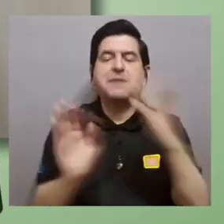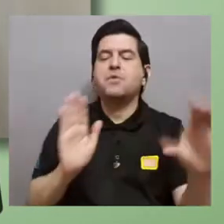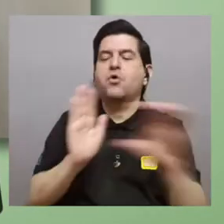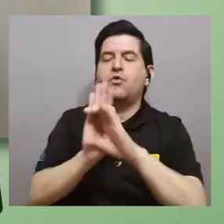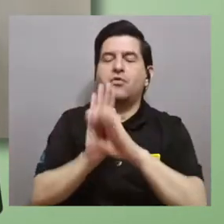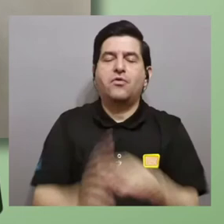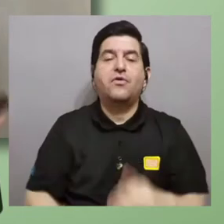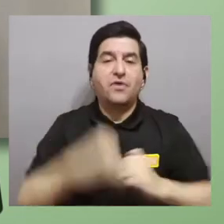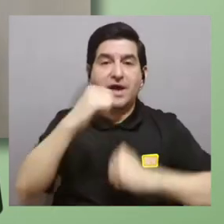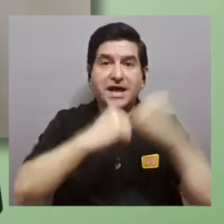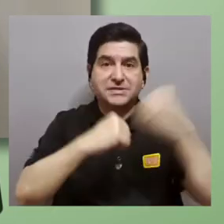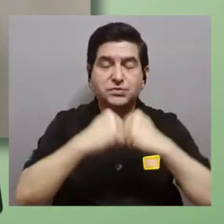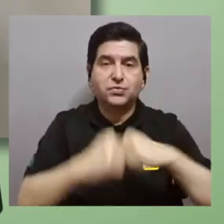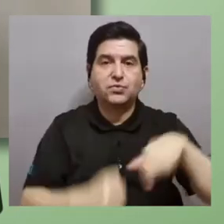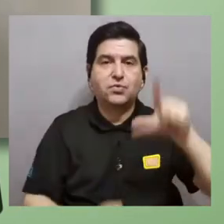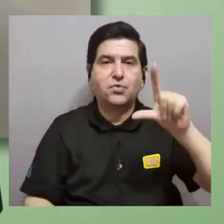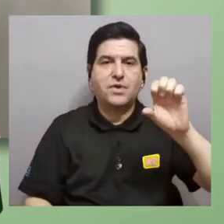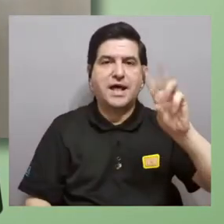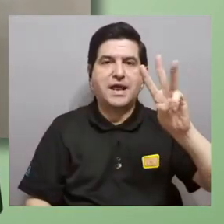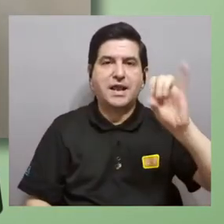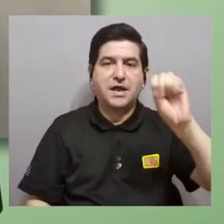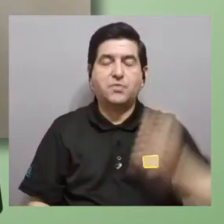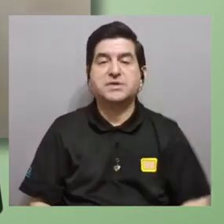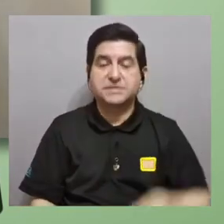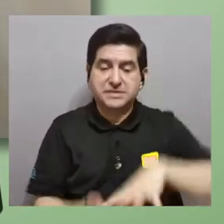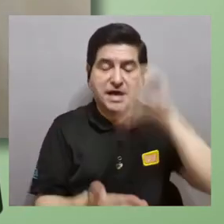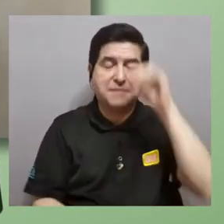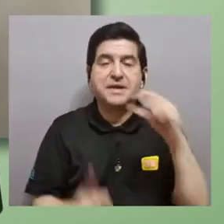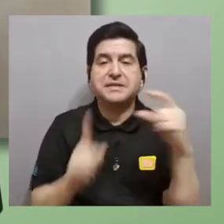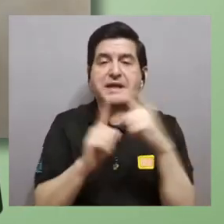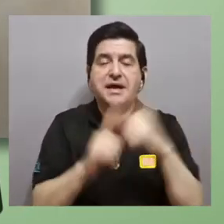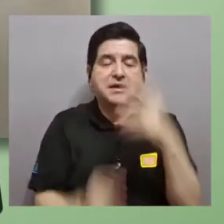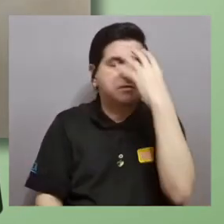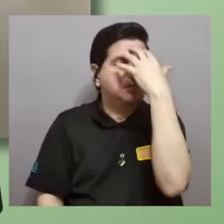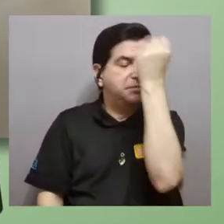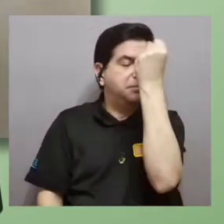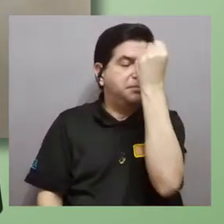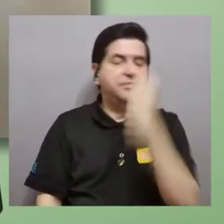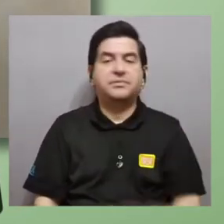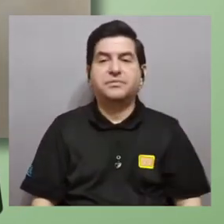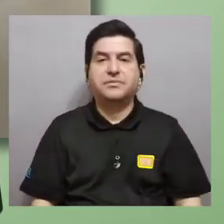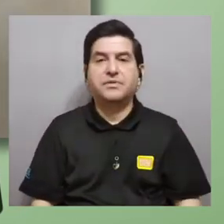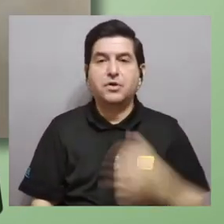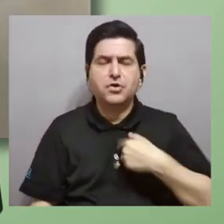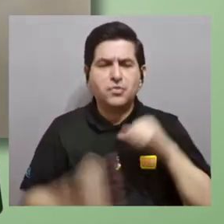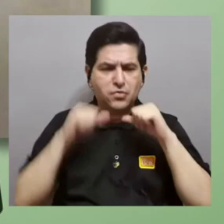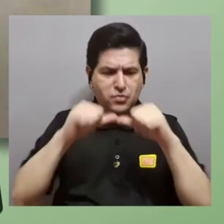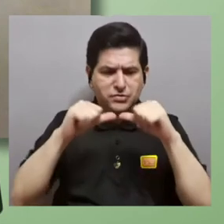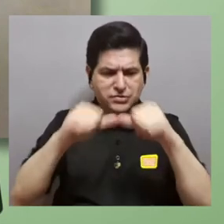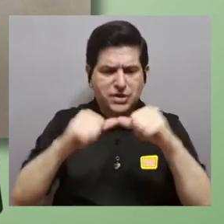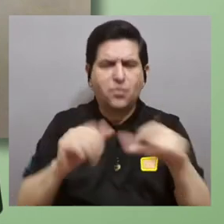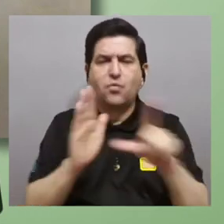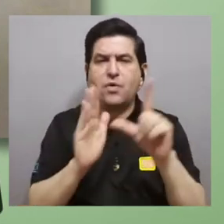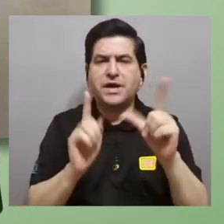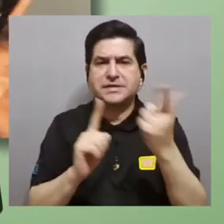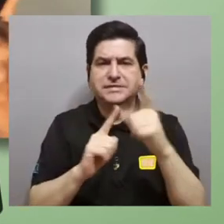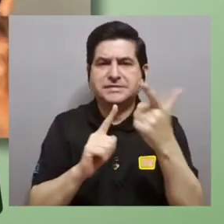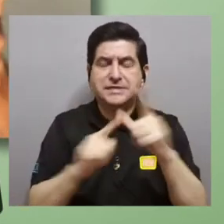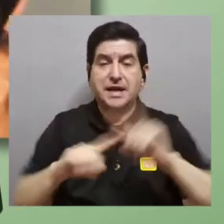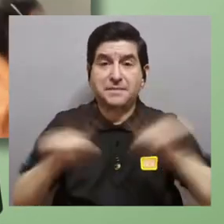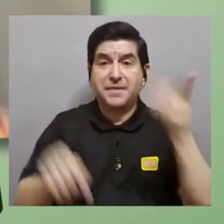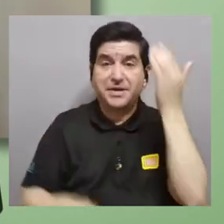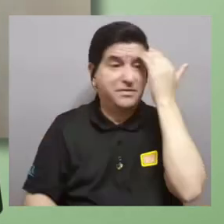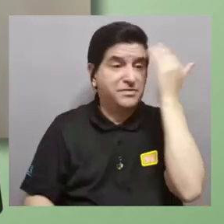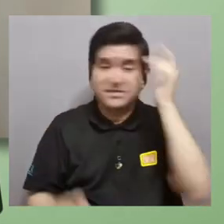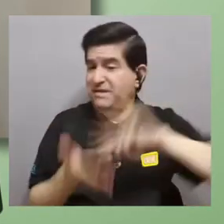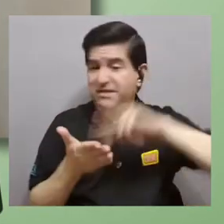estructuras de Lewis es como aprenderse una palabra de memoria y aprender la secuencia de las letras sin saber lo que